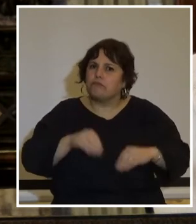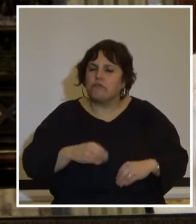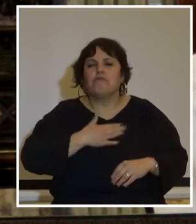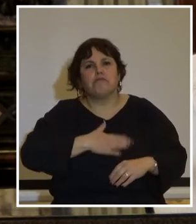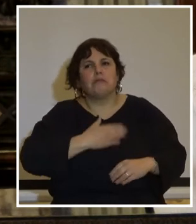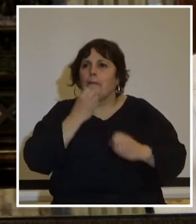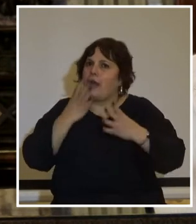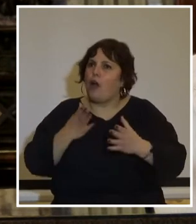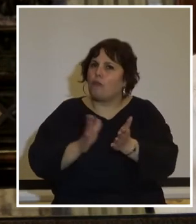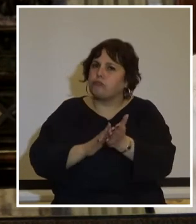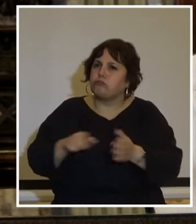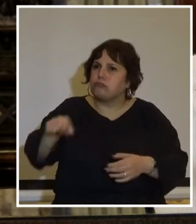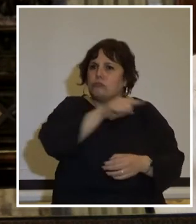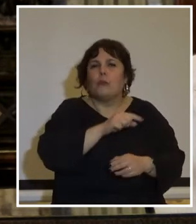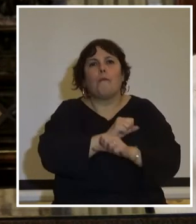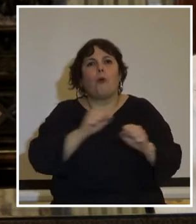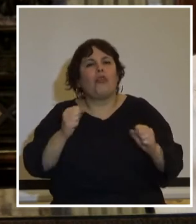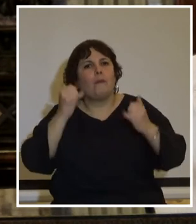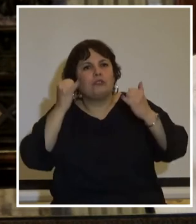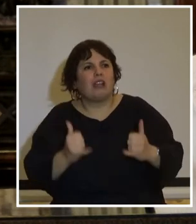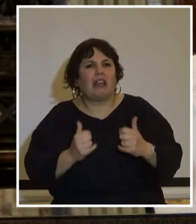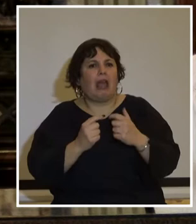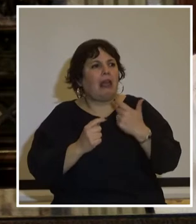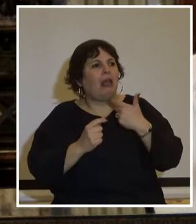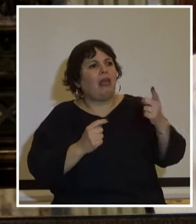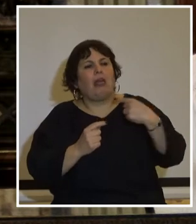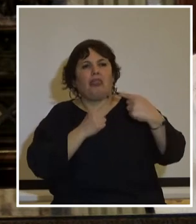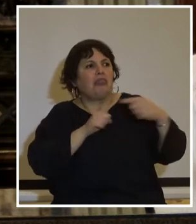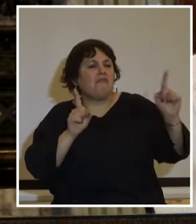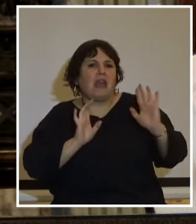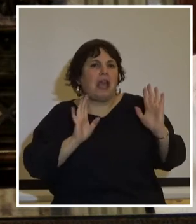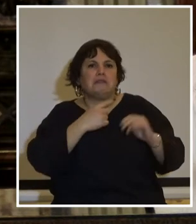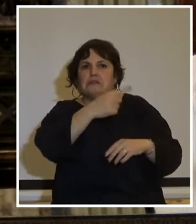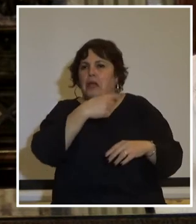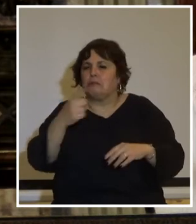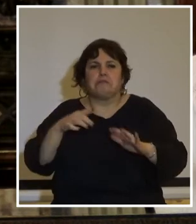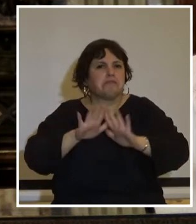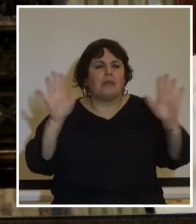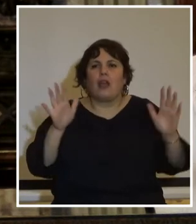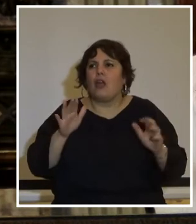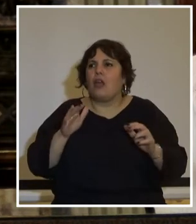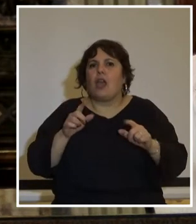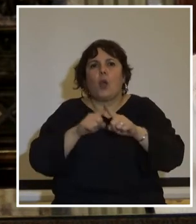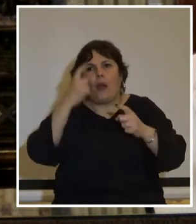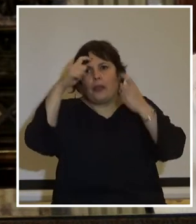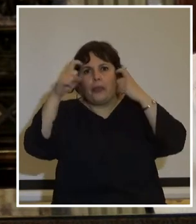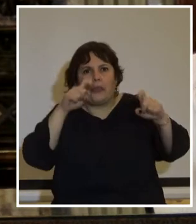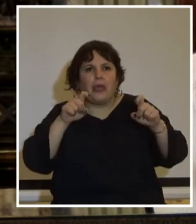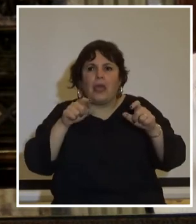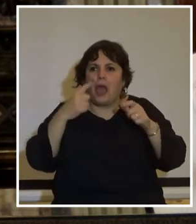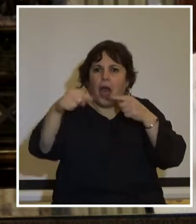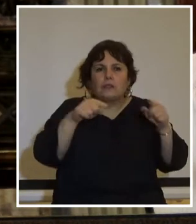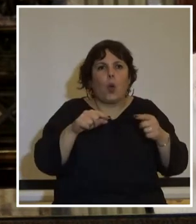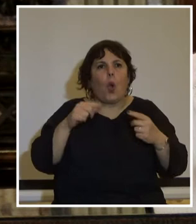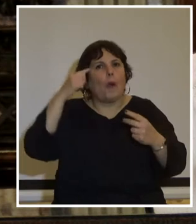celebrar. Podemos tener diferencias notorias, notables a nivel de nuestras ideas, a nivel de nuestras